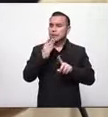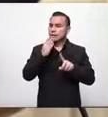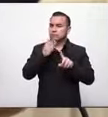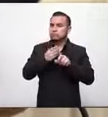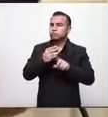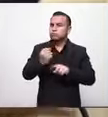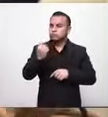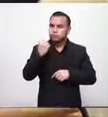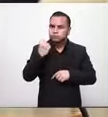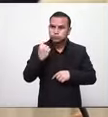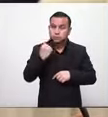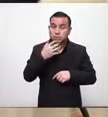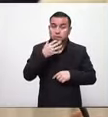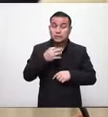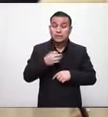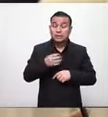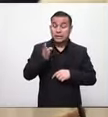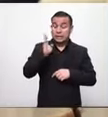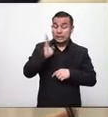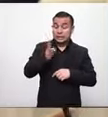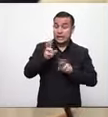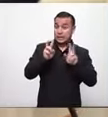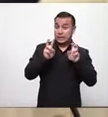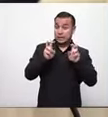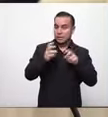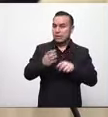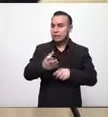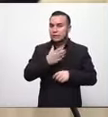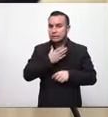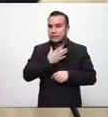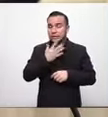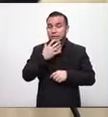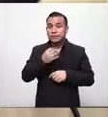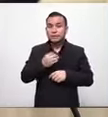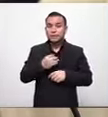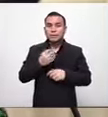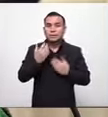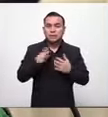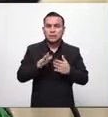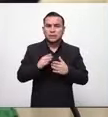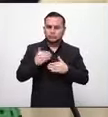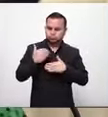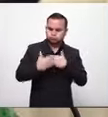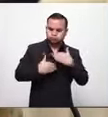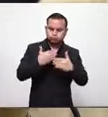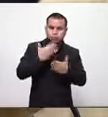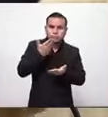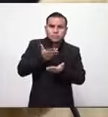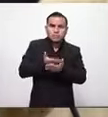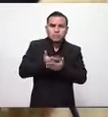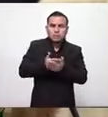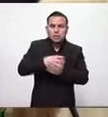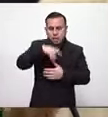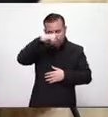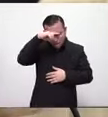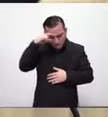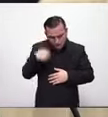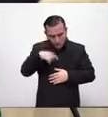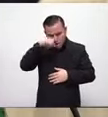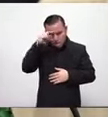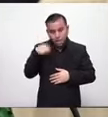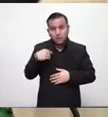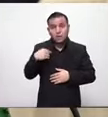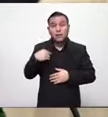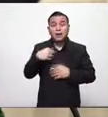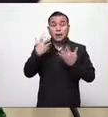es el tema de transporte la propuesta que hemos trabajado como se ha mencionado antes